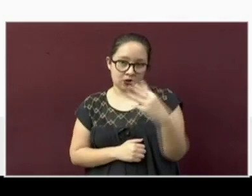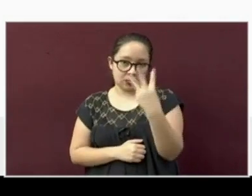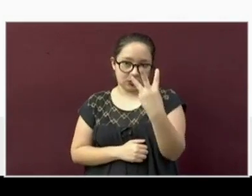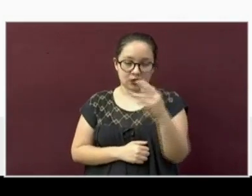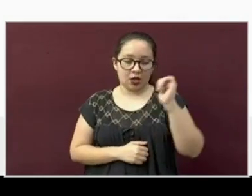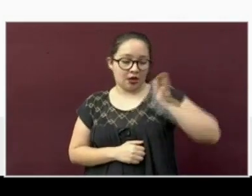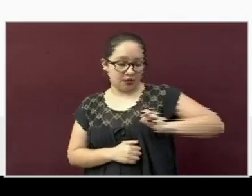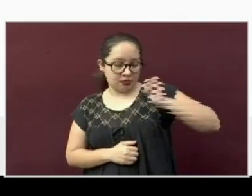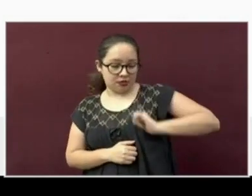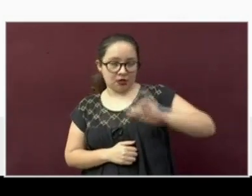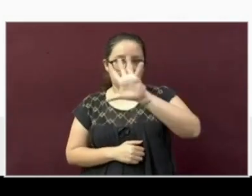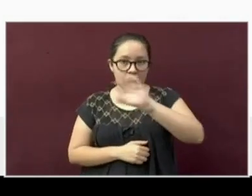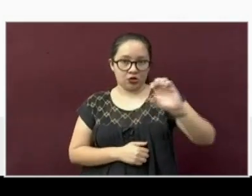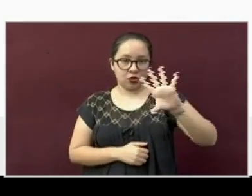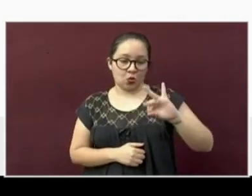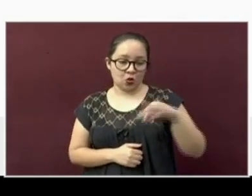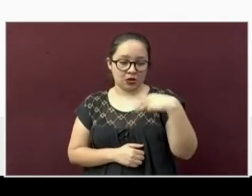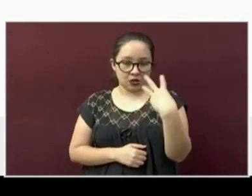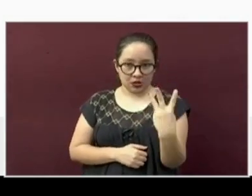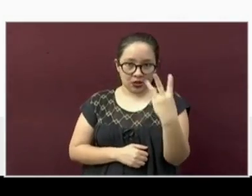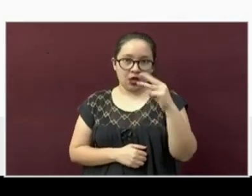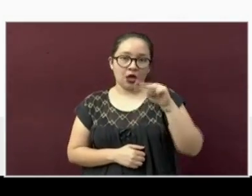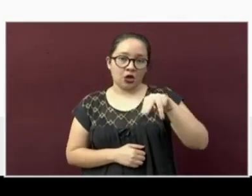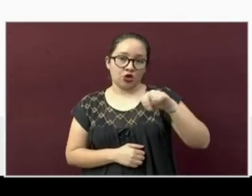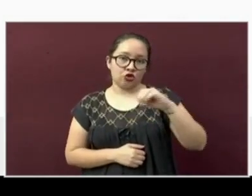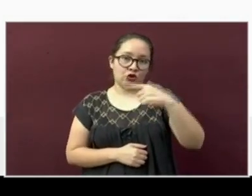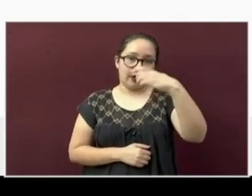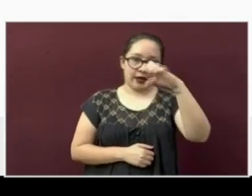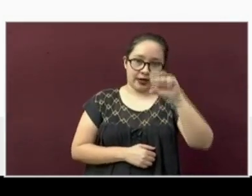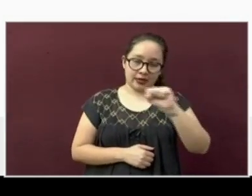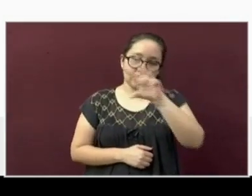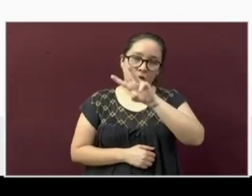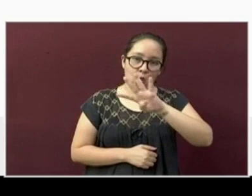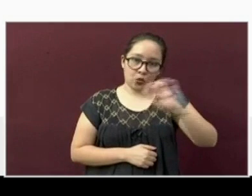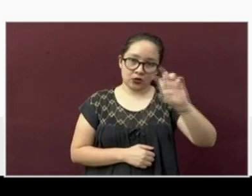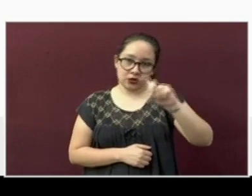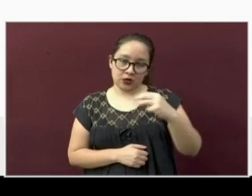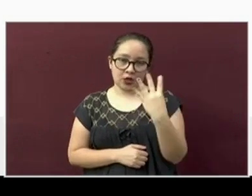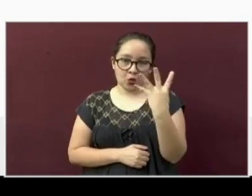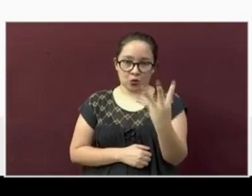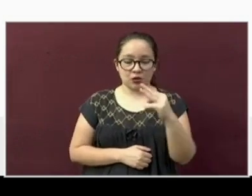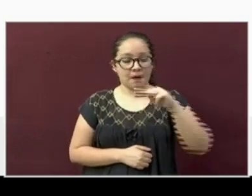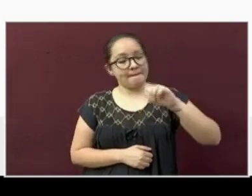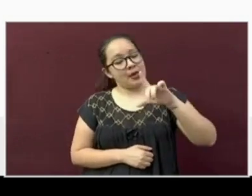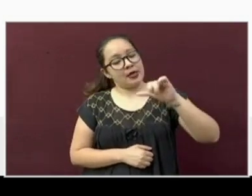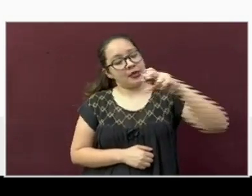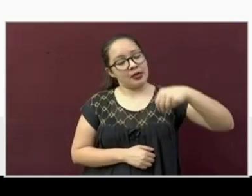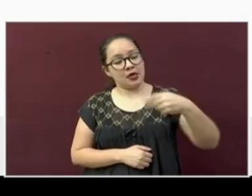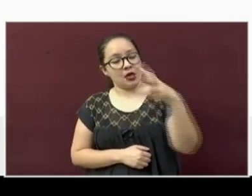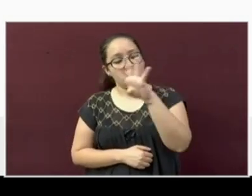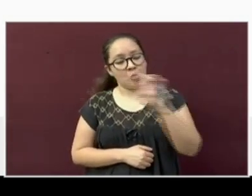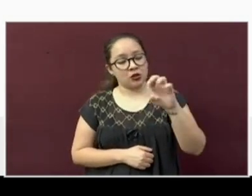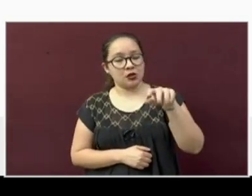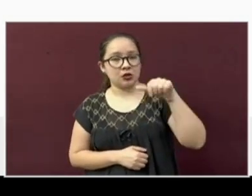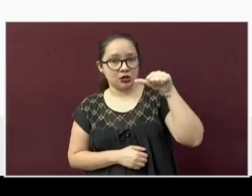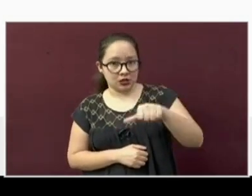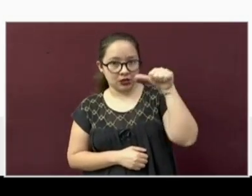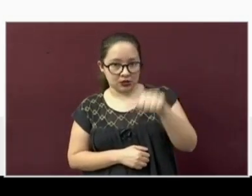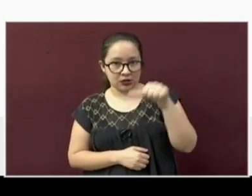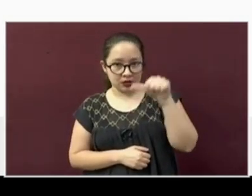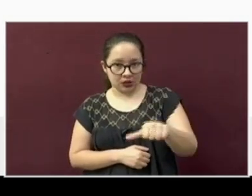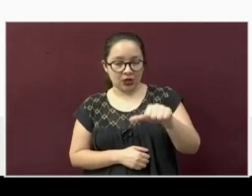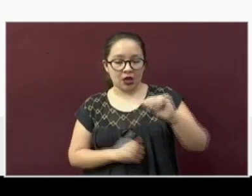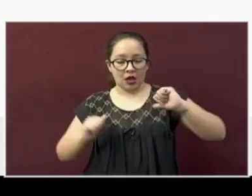antigua quinientos cuarenta y tres. Nogales cuatrocientos treinta y cuatro. Medellín cuatrocientos dieciséis.